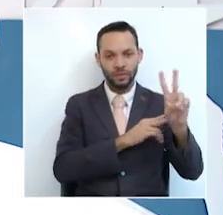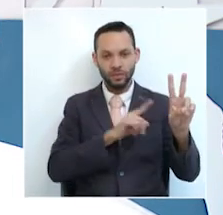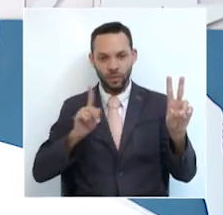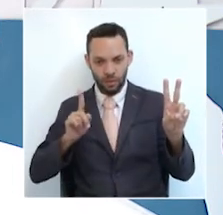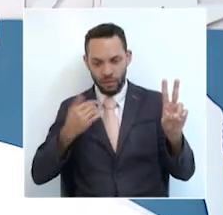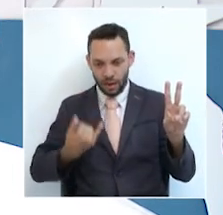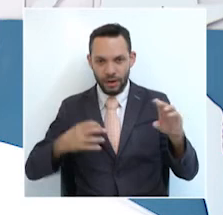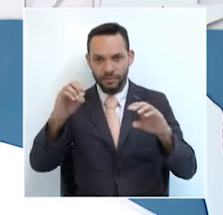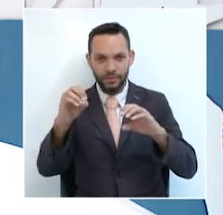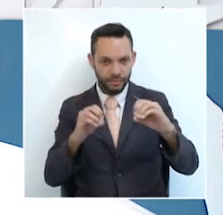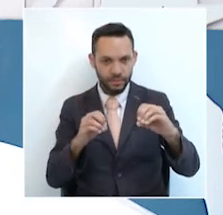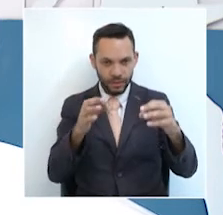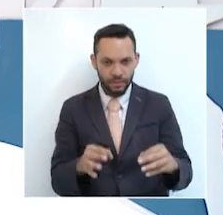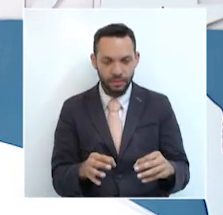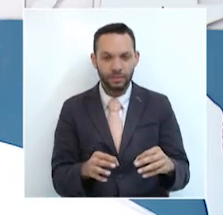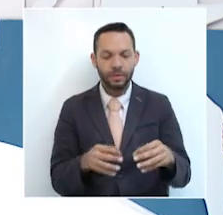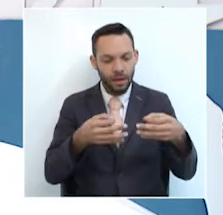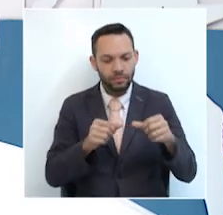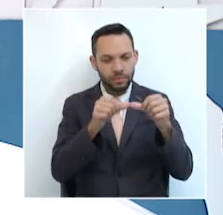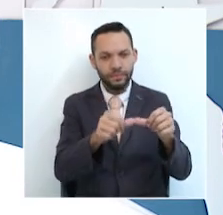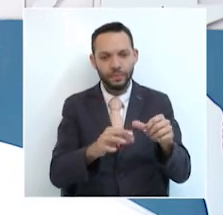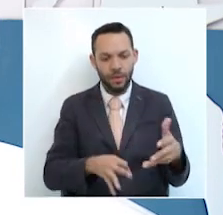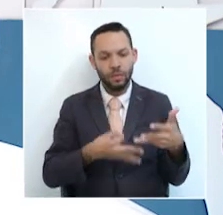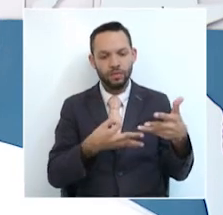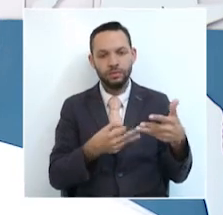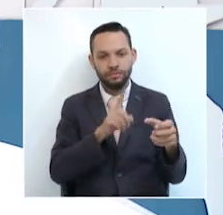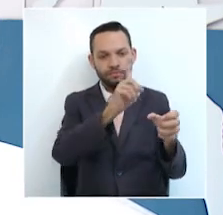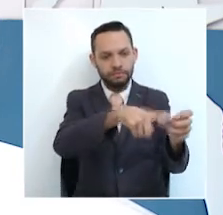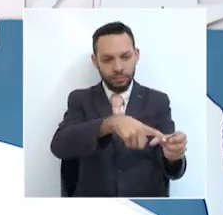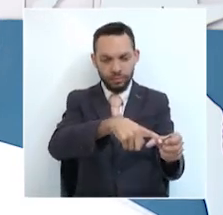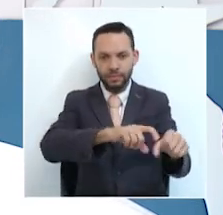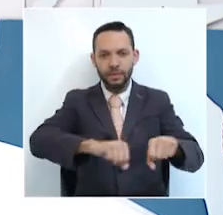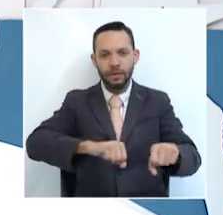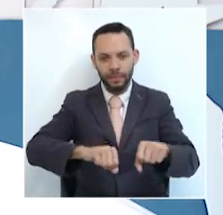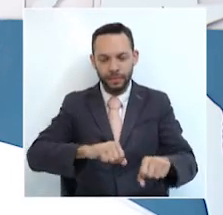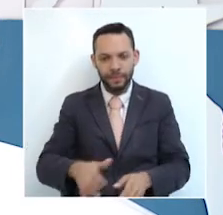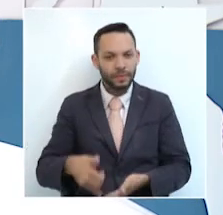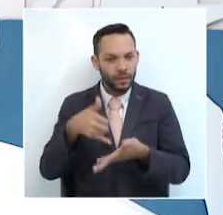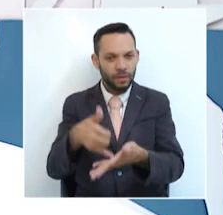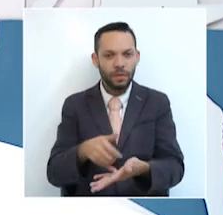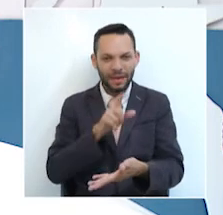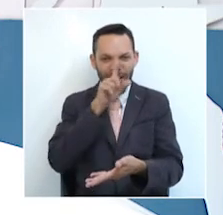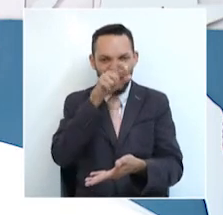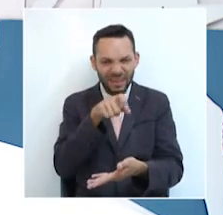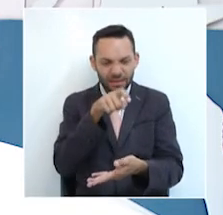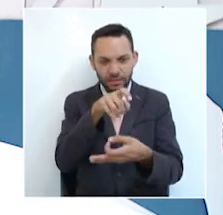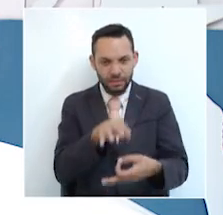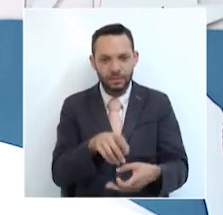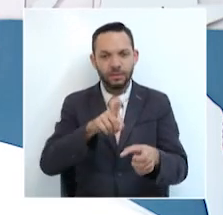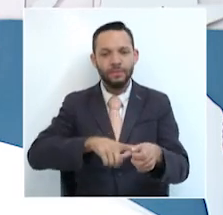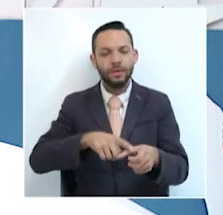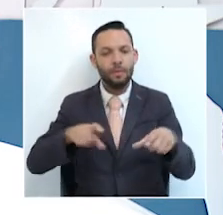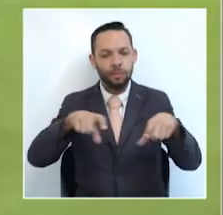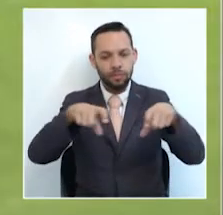y está clasificado el técnico Uber Boder con sus dirigidos entre los 8 mejores de la Copa Águila. Veamos algunas de las acciones de lo que aconteció allí en el Estadio